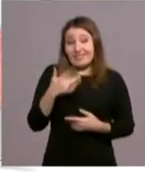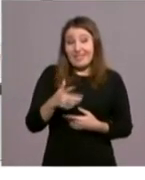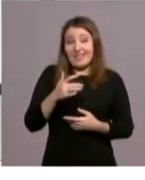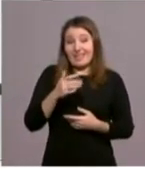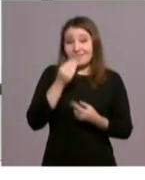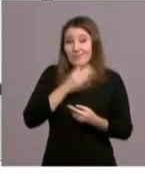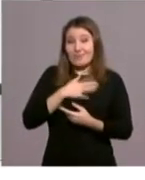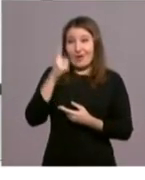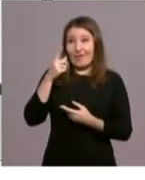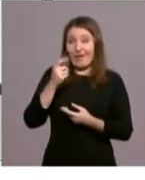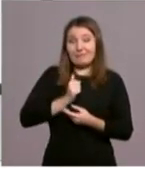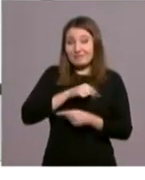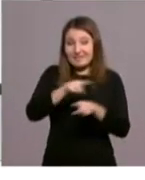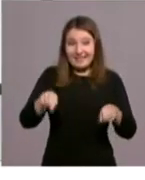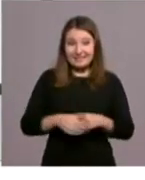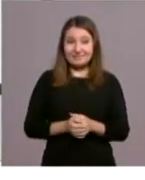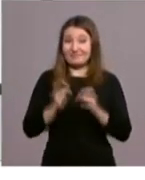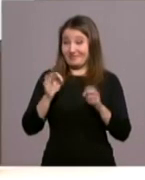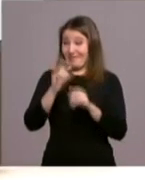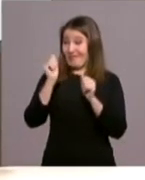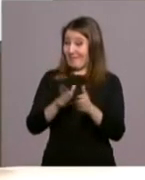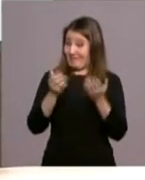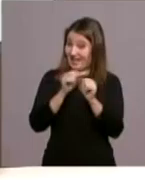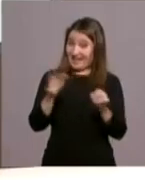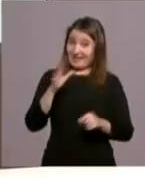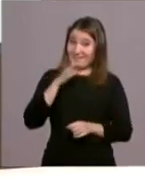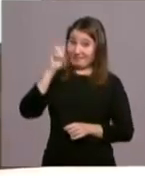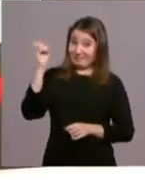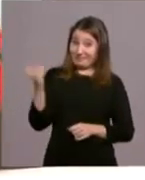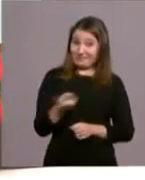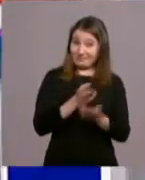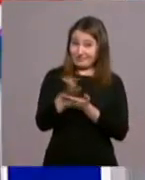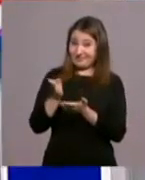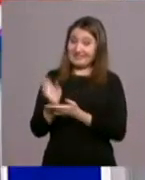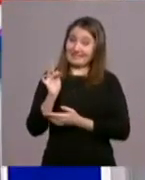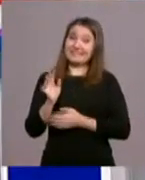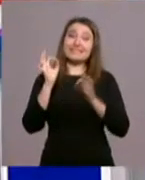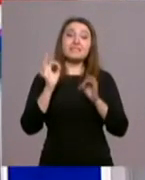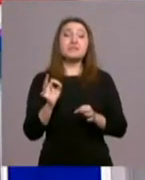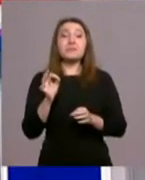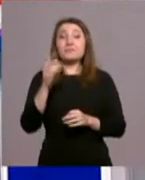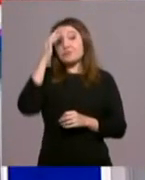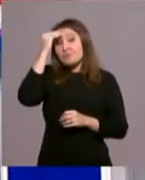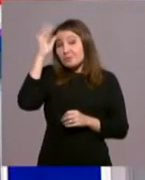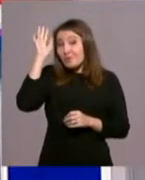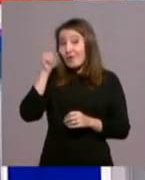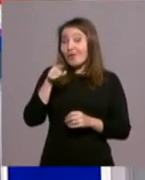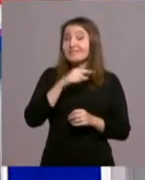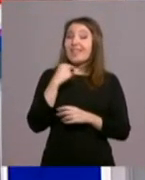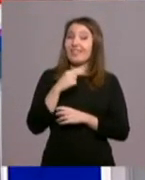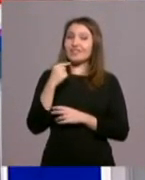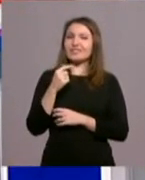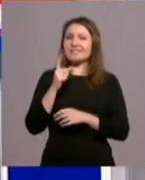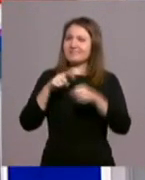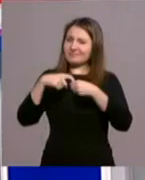usa para cosas. Hay tantas maneras de evangelizar, ¿verdad, padre? Sí, gracias a Imagino además que los sacerdotes juegan un papel